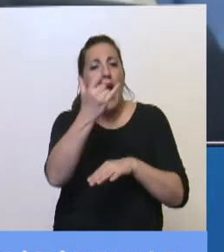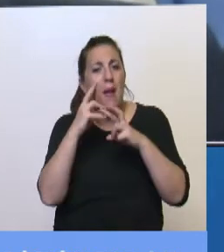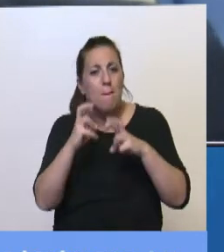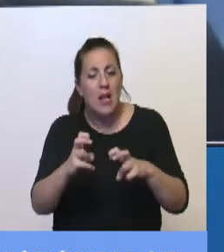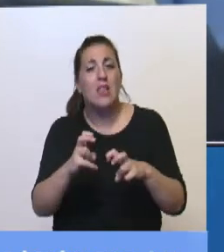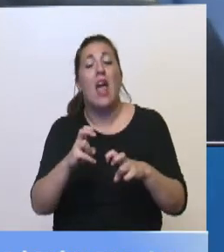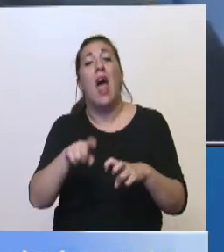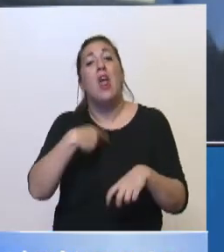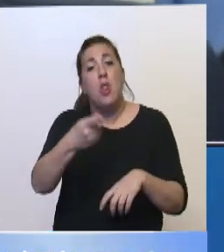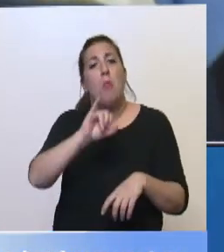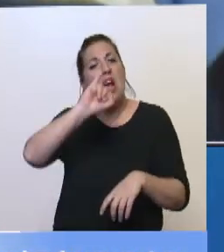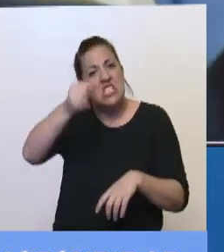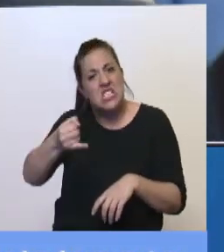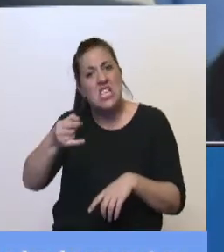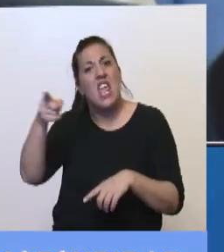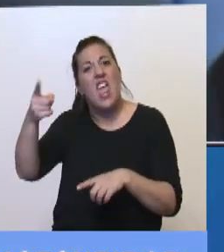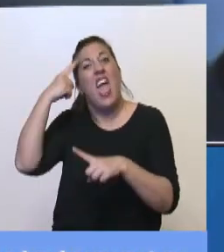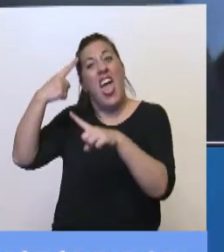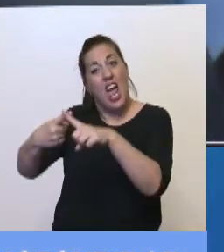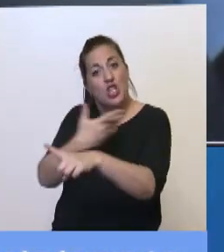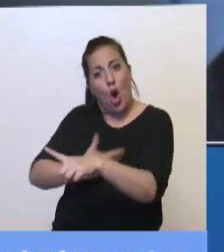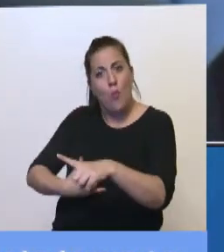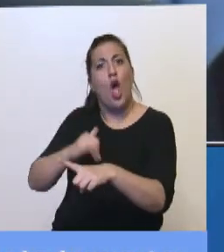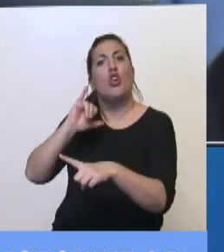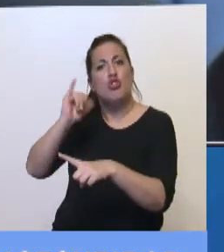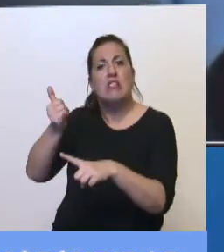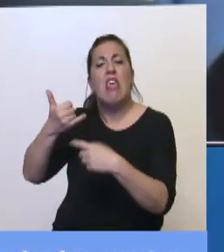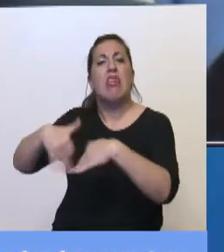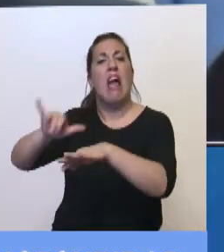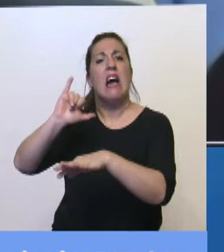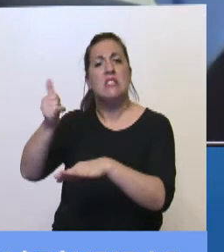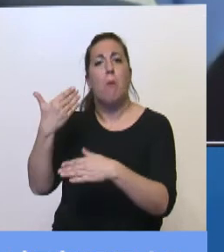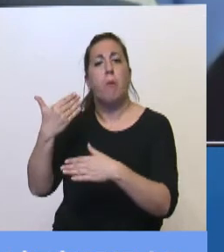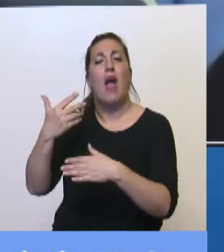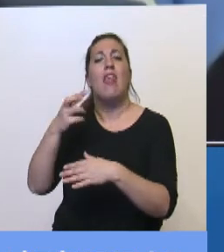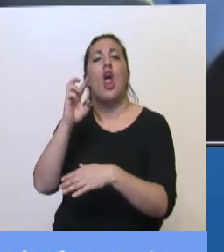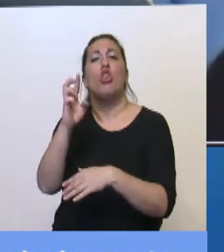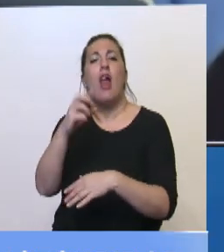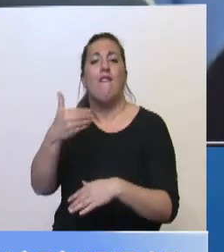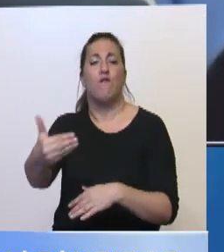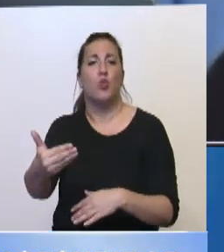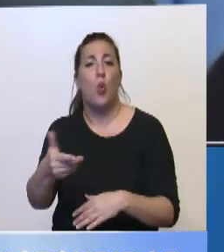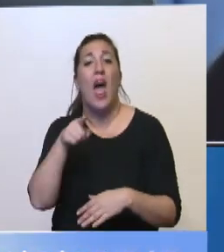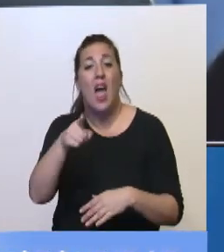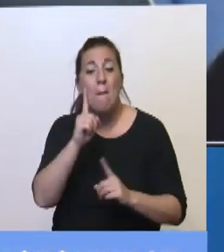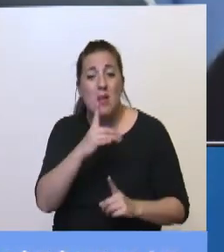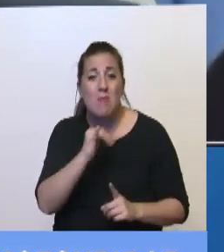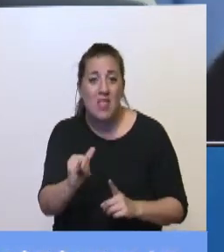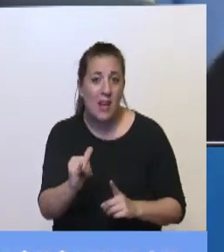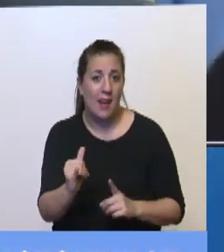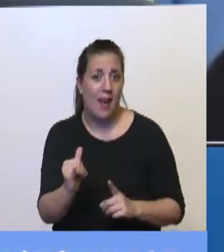a los miembros del anterior gobierno utilizar el dólar futuro. Bueno, esa causa que llegó a que esa